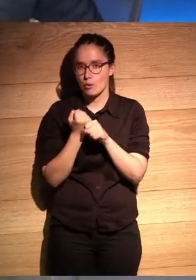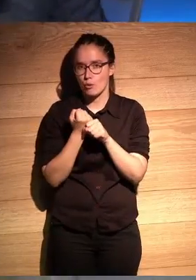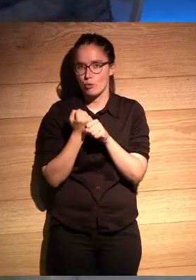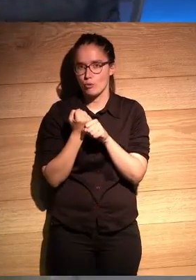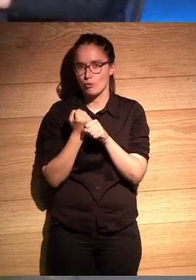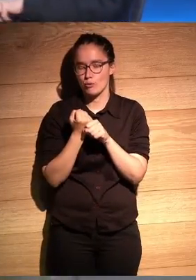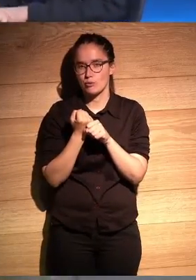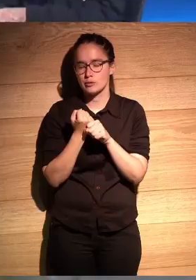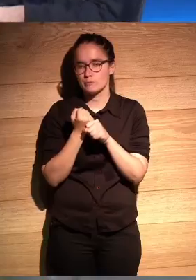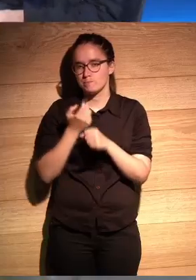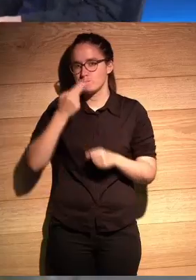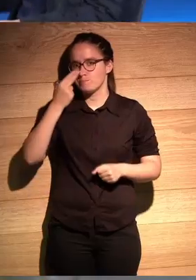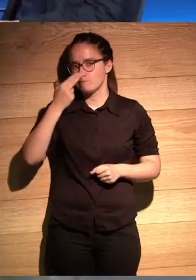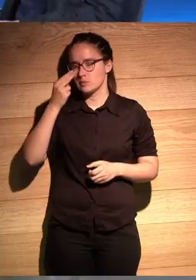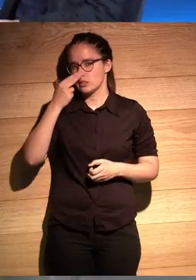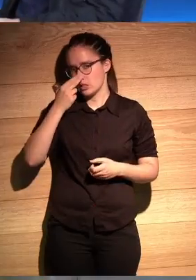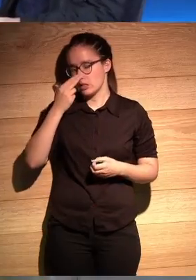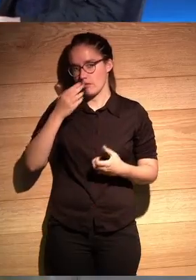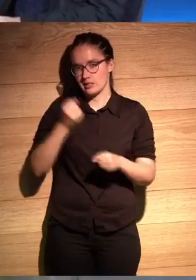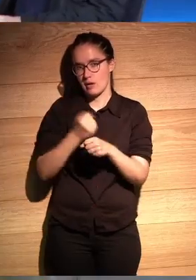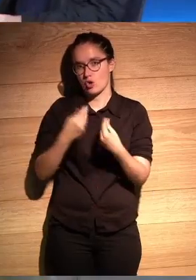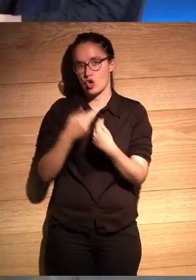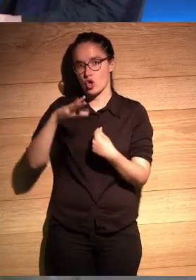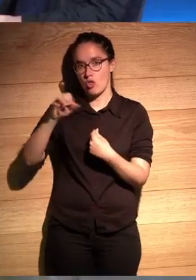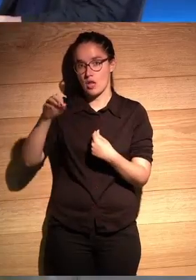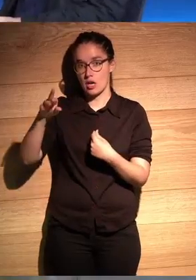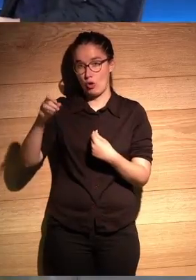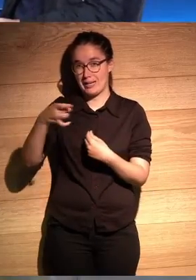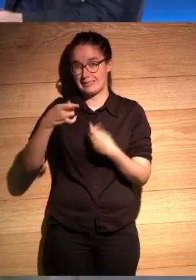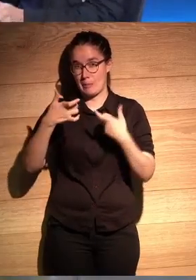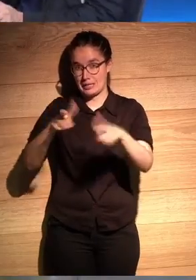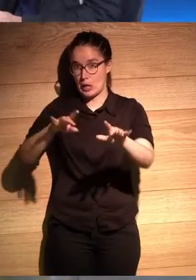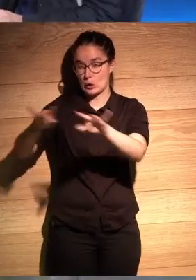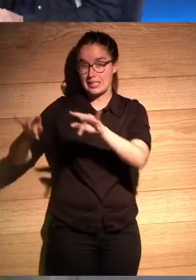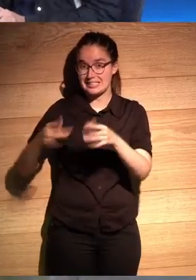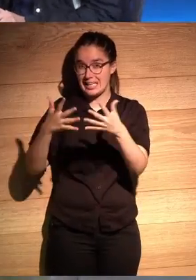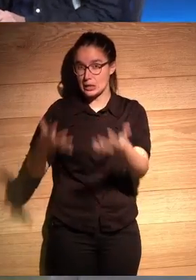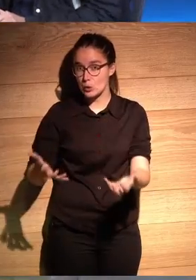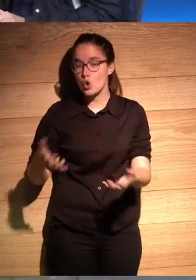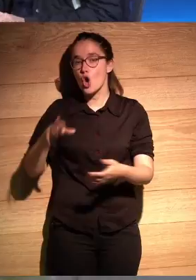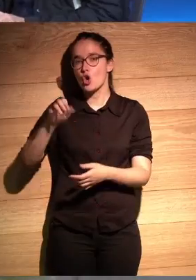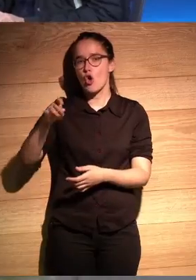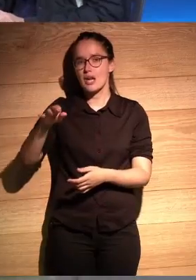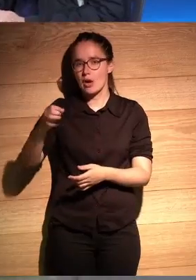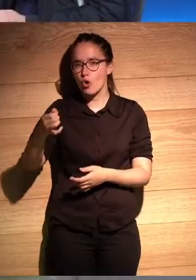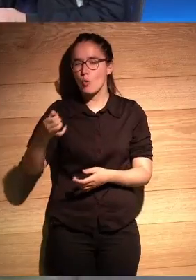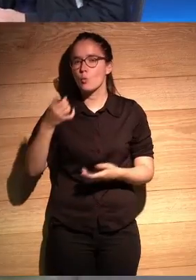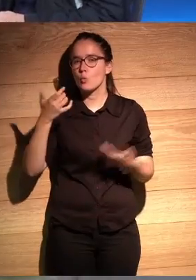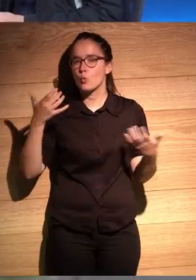que ha resultado muy interesante de trabajar con Rodrigo en esta parte de los desiertos y es que Rodrigo cuando